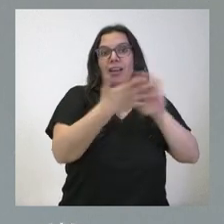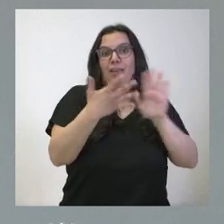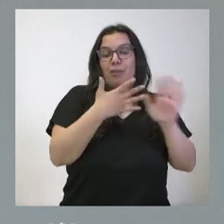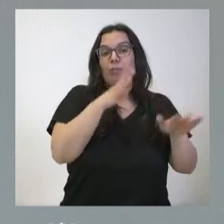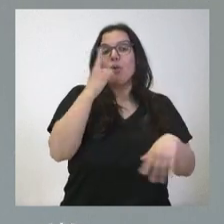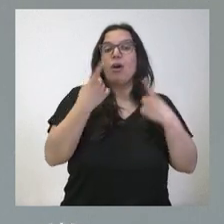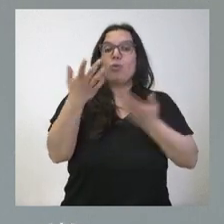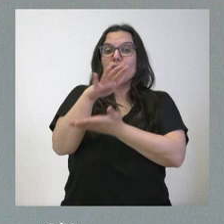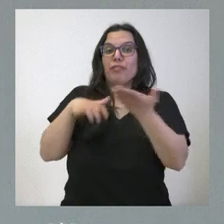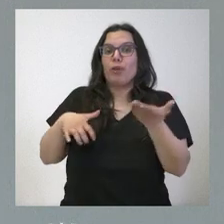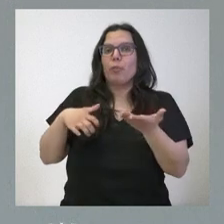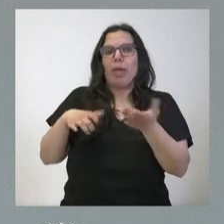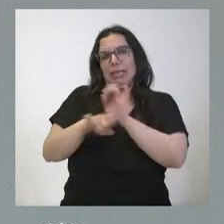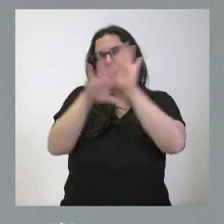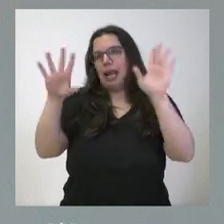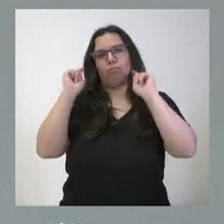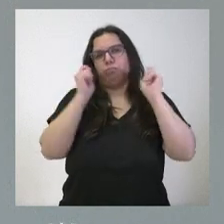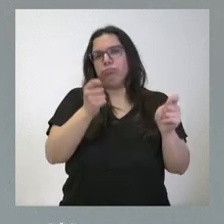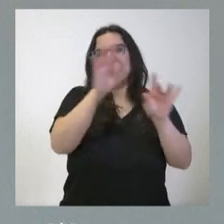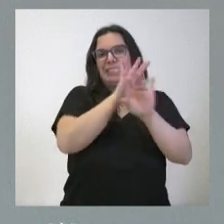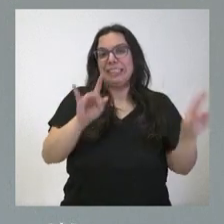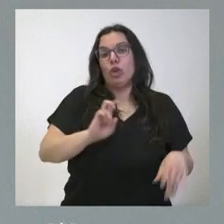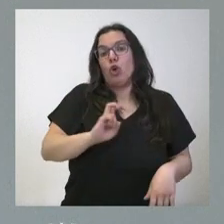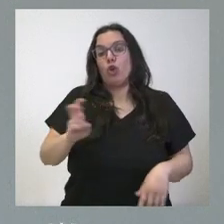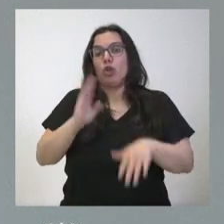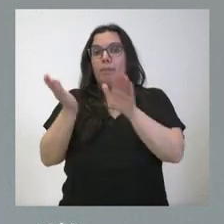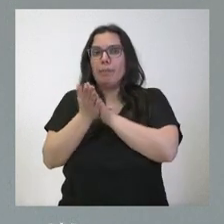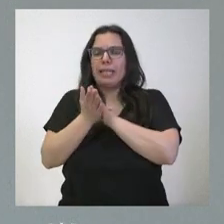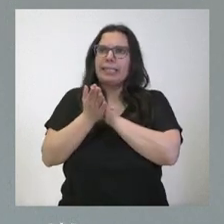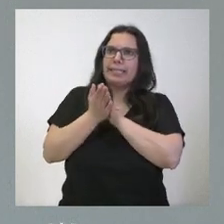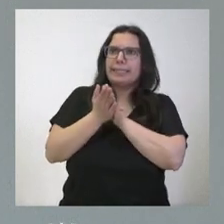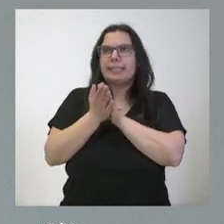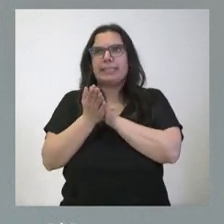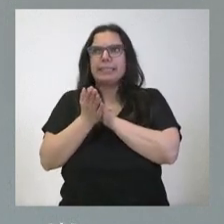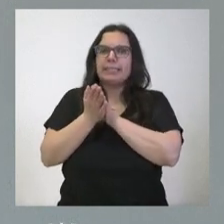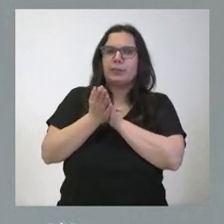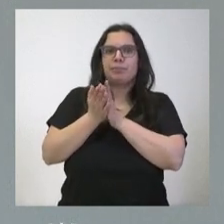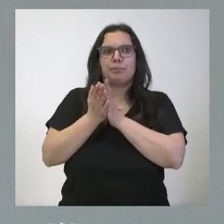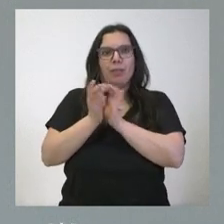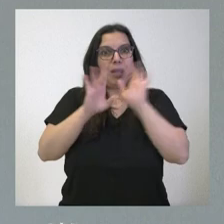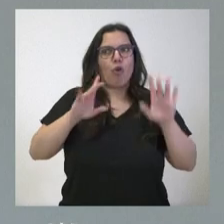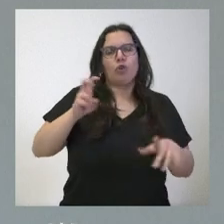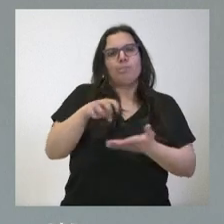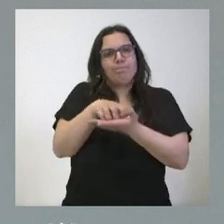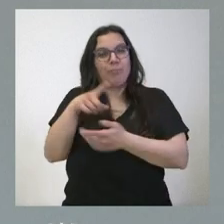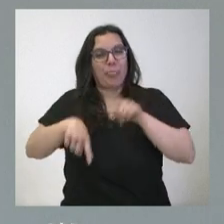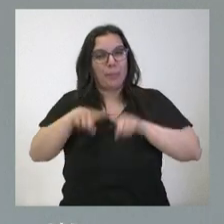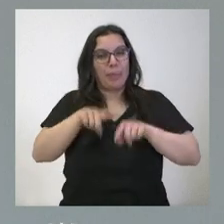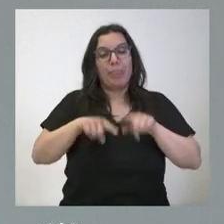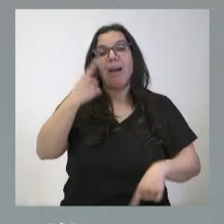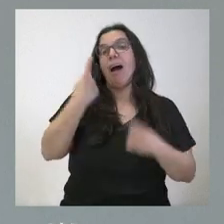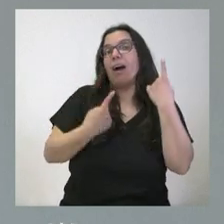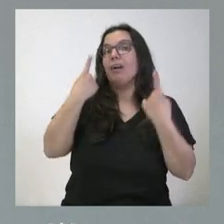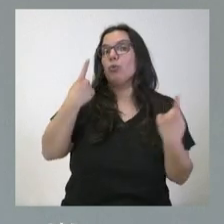pues son más contundentes que otros algunos expedientes tienen mayor nivel de contundencia que otros algunos expedientes lógicamente no solamente